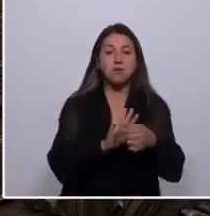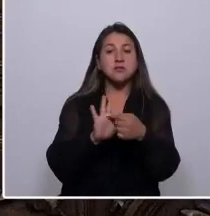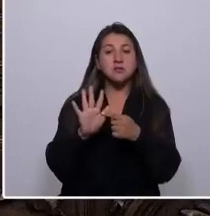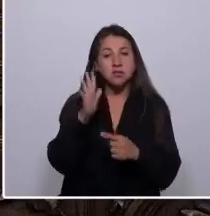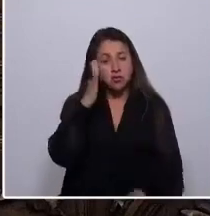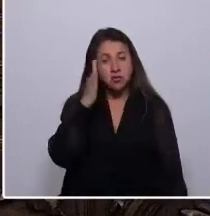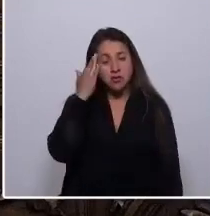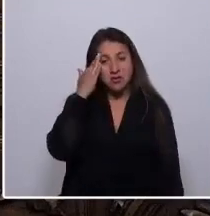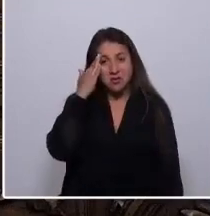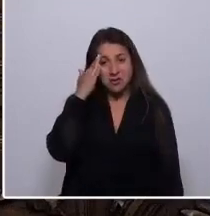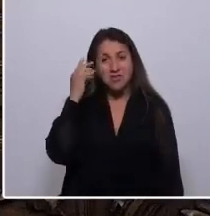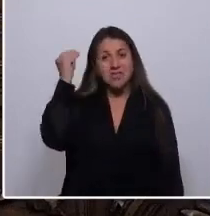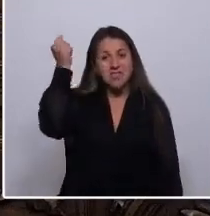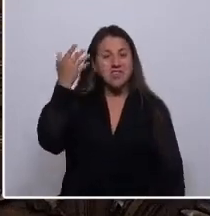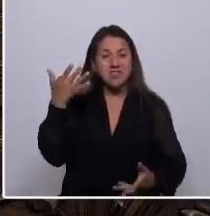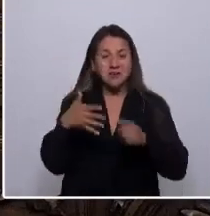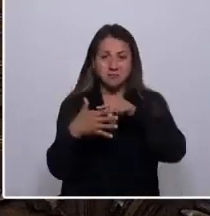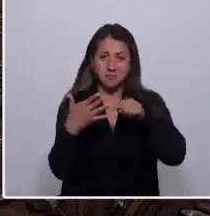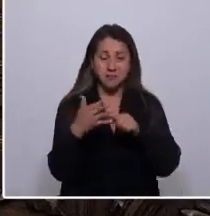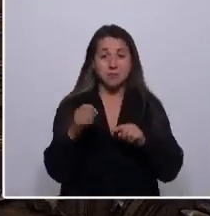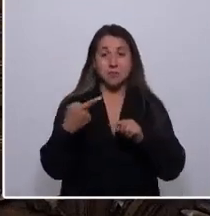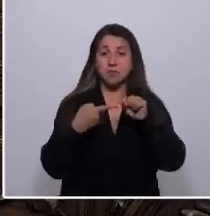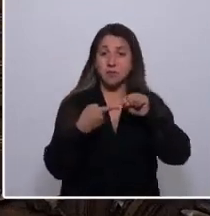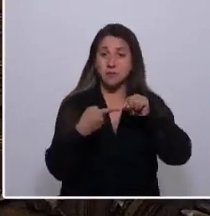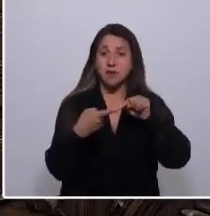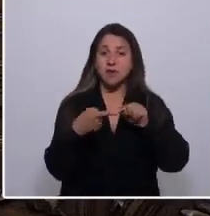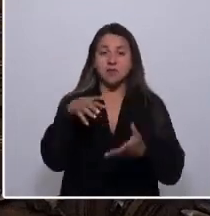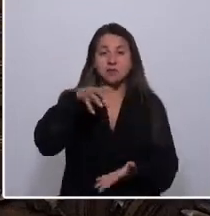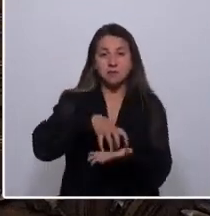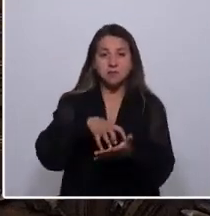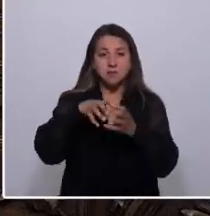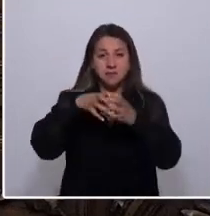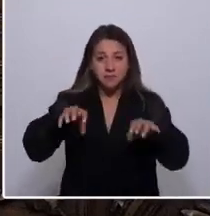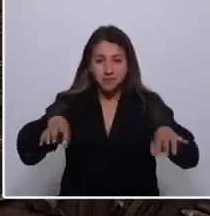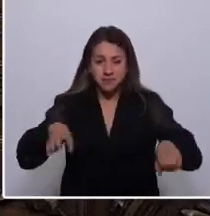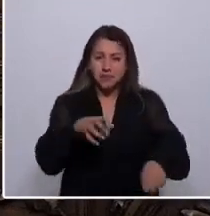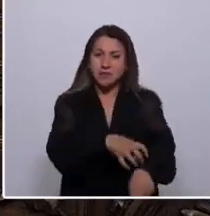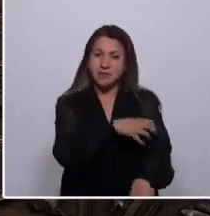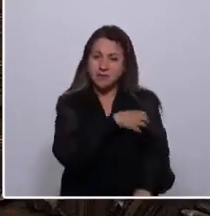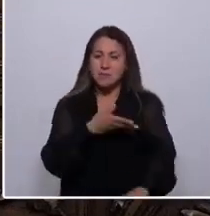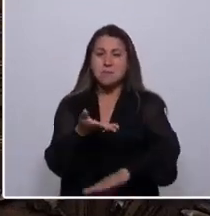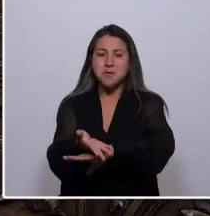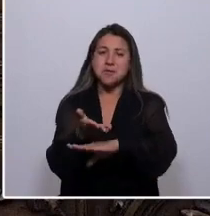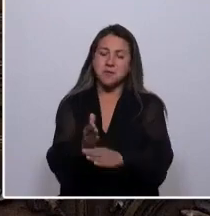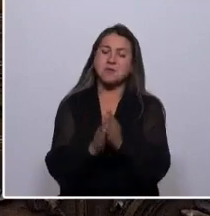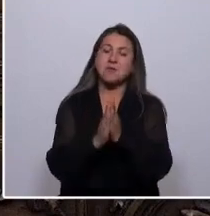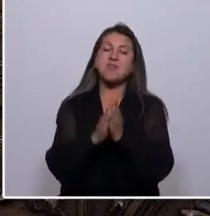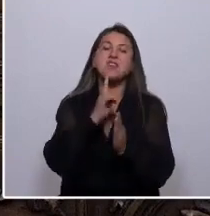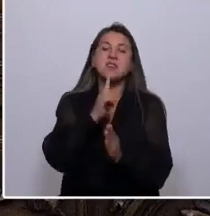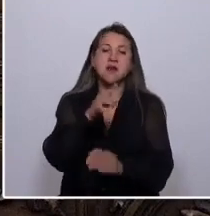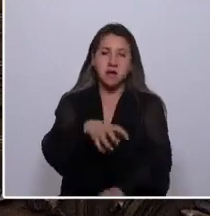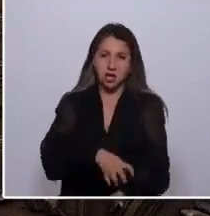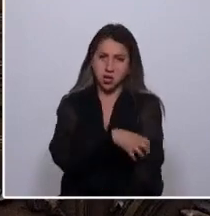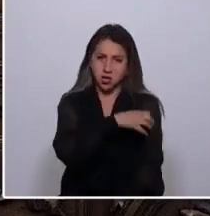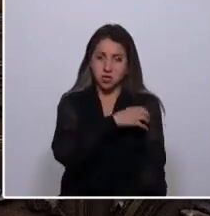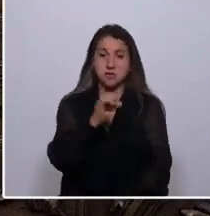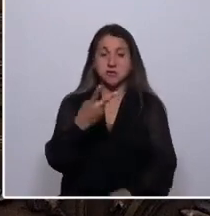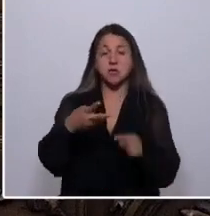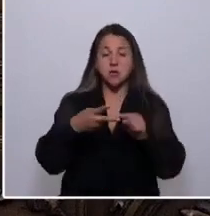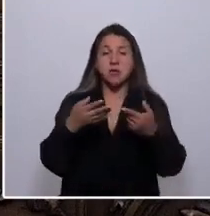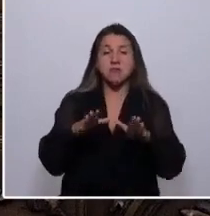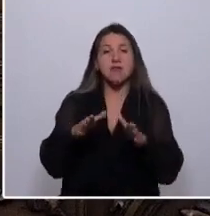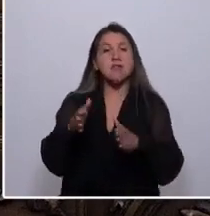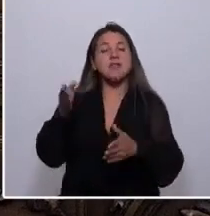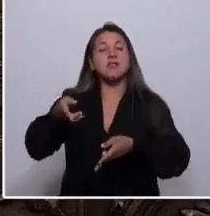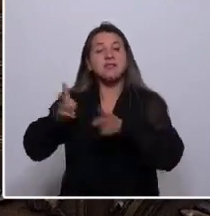y exigencias imprescindibles. Primero, descentralización, que es el clamor de las regiones. Segundo, libertades, deberes y